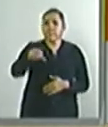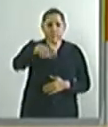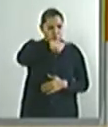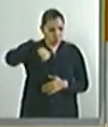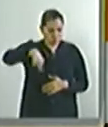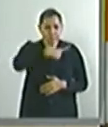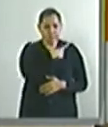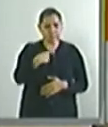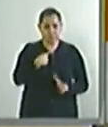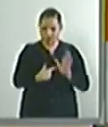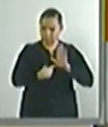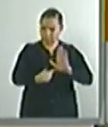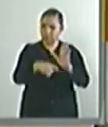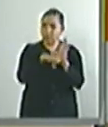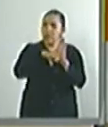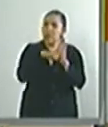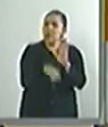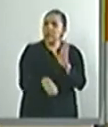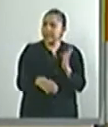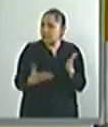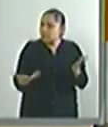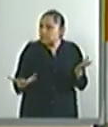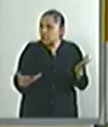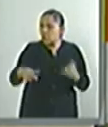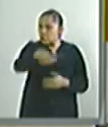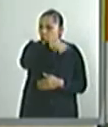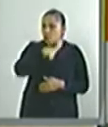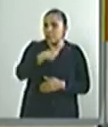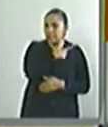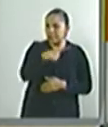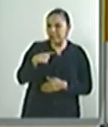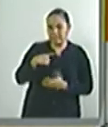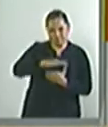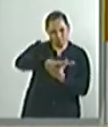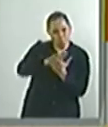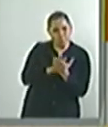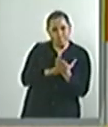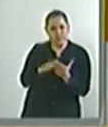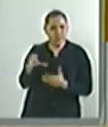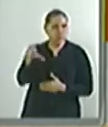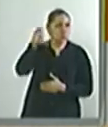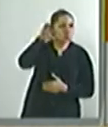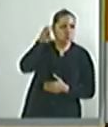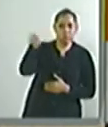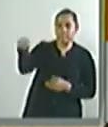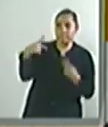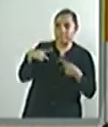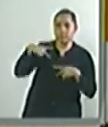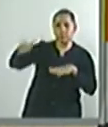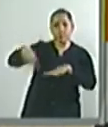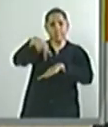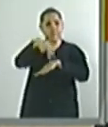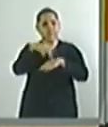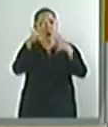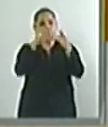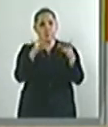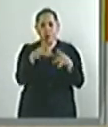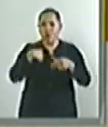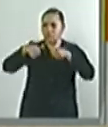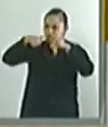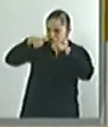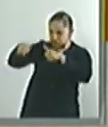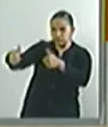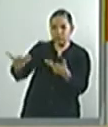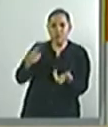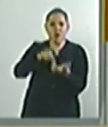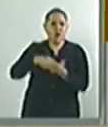humilde que requerimos, pedimos para escuchar a cada uno de los compañeros que presentan sus iniciativas porque todas son importantes y